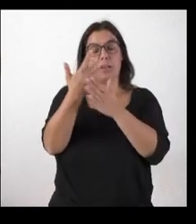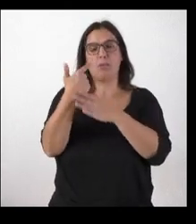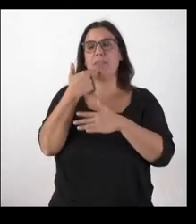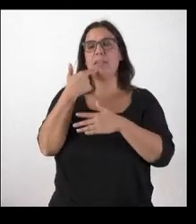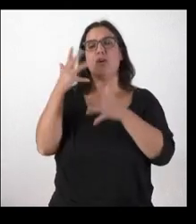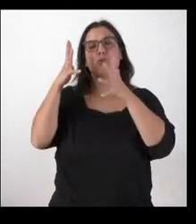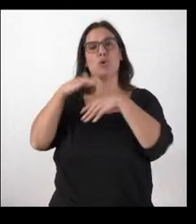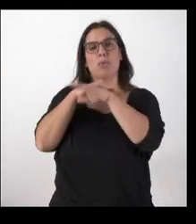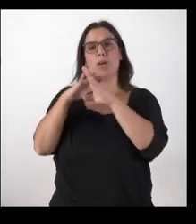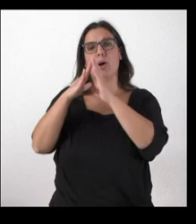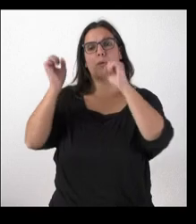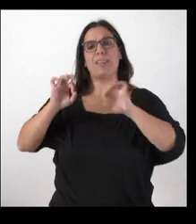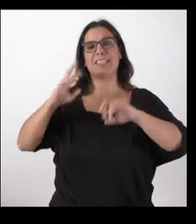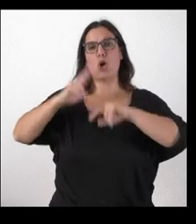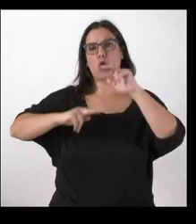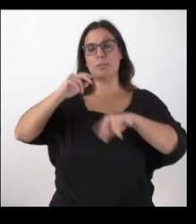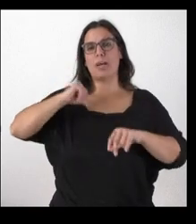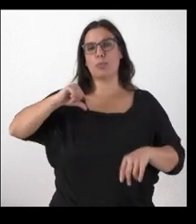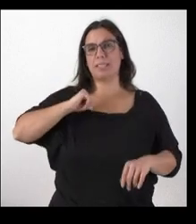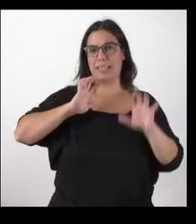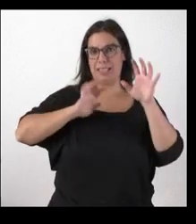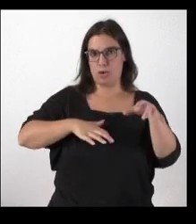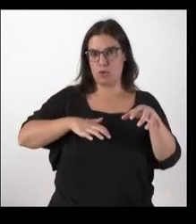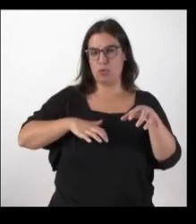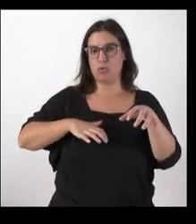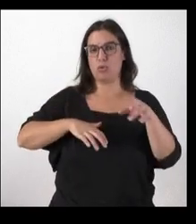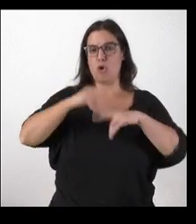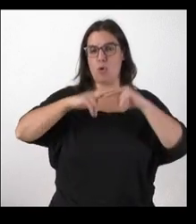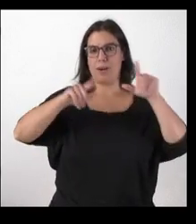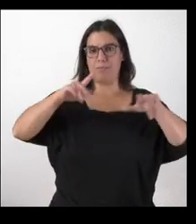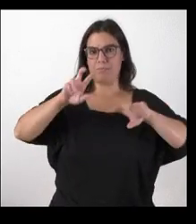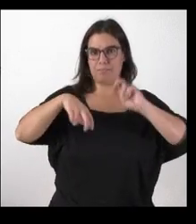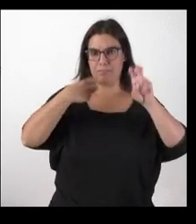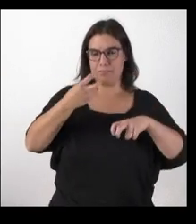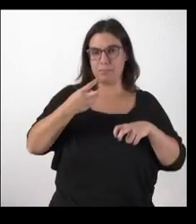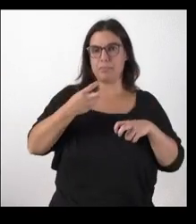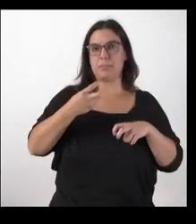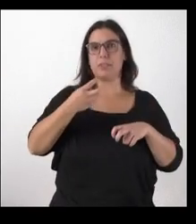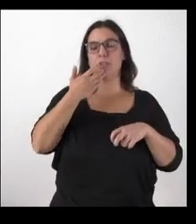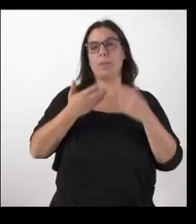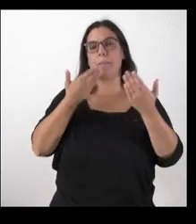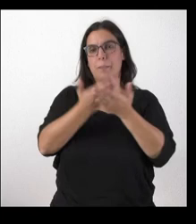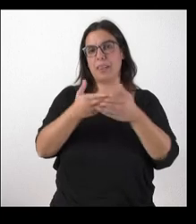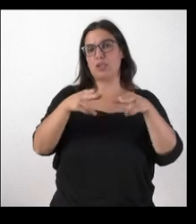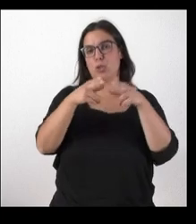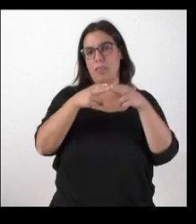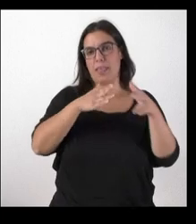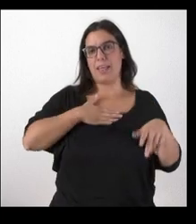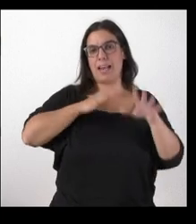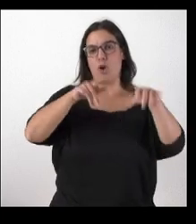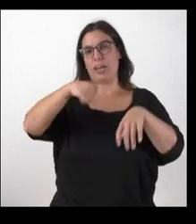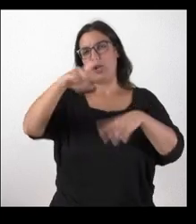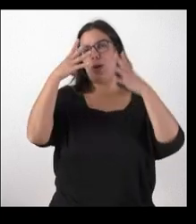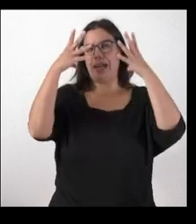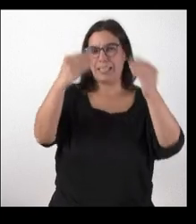aprobado unas obras en el Hospital de León y por lo que se pide a la sociedad leonesa comprensión